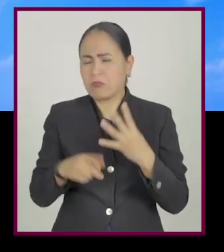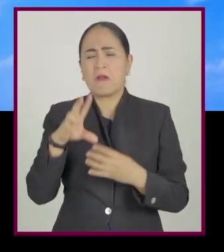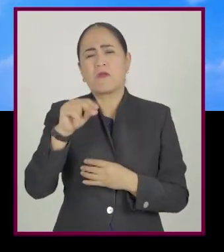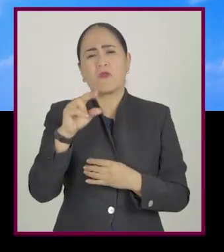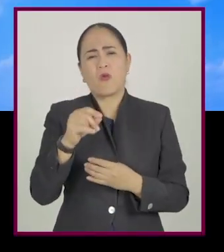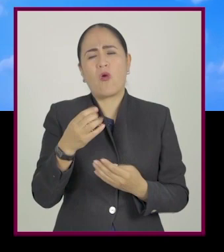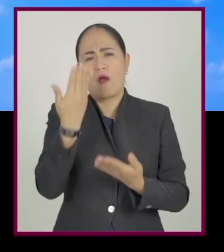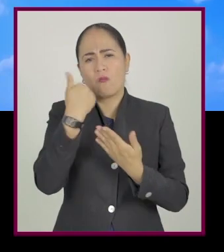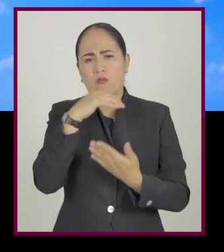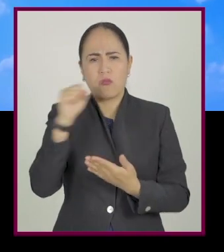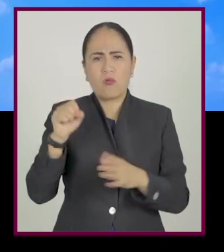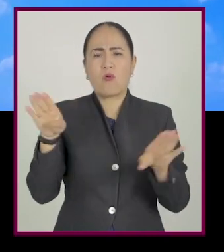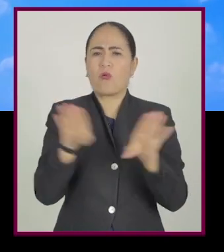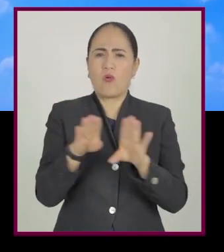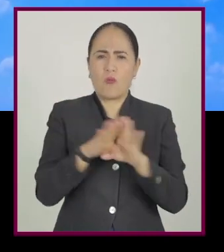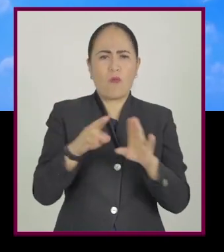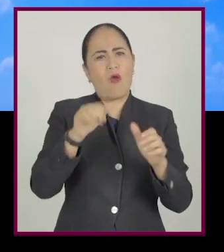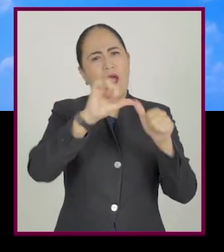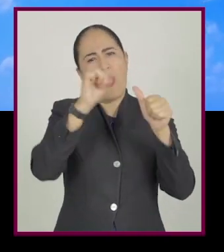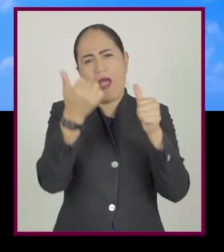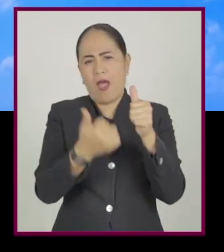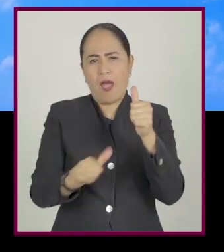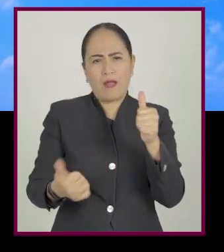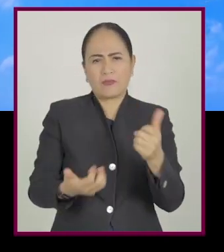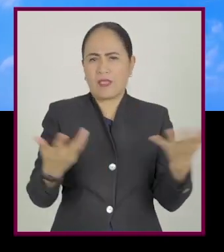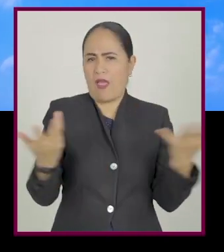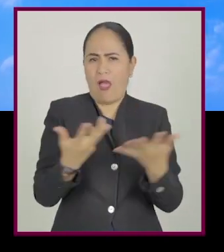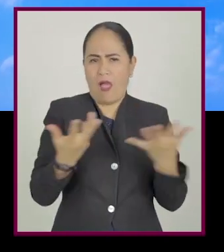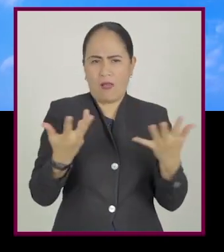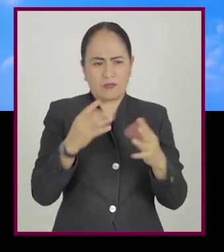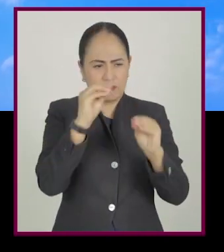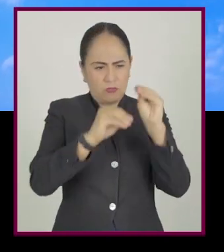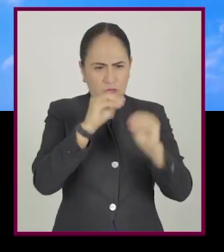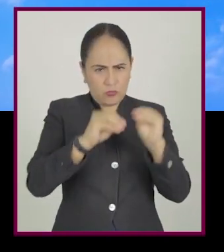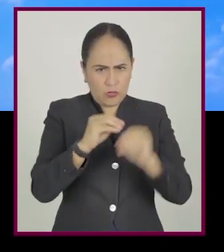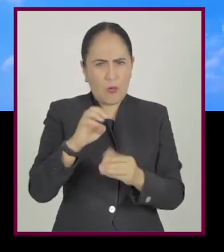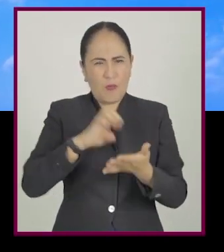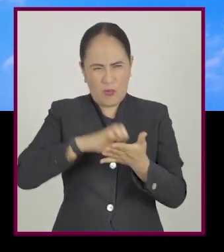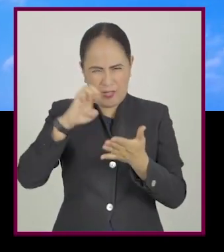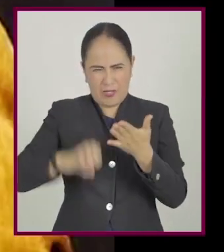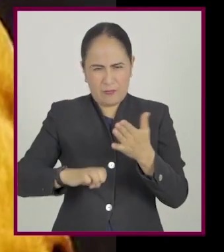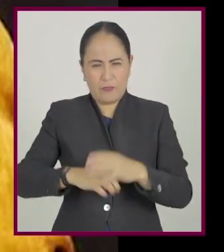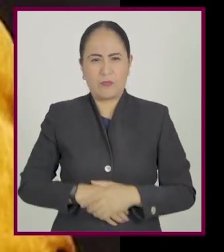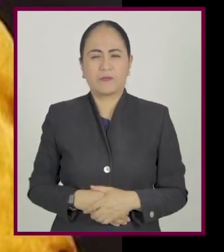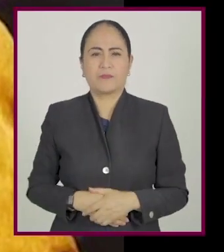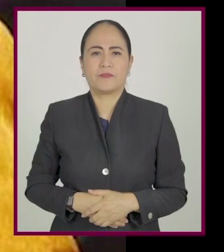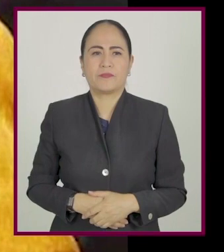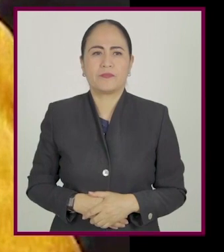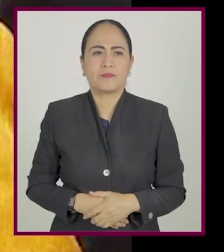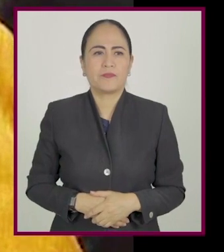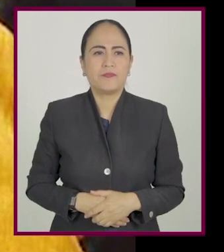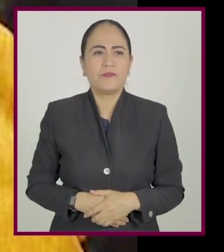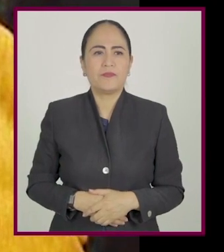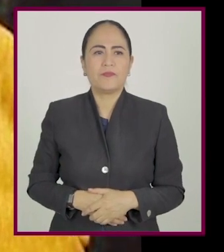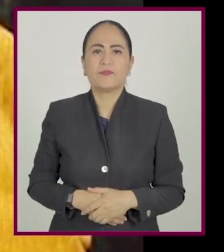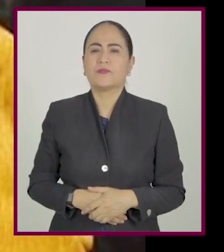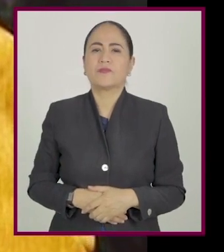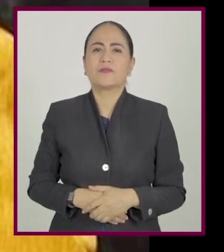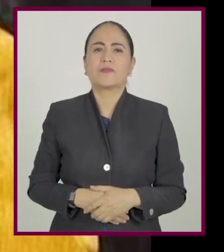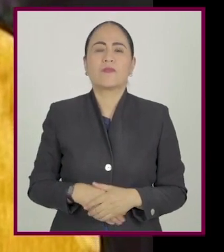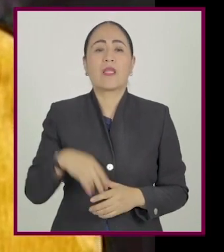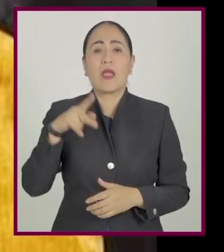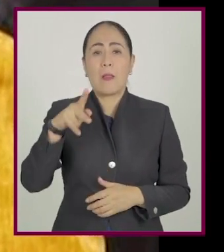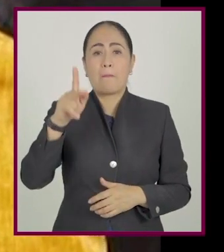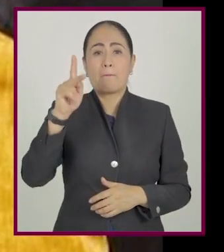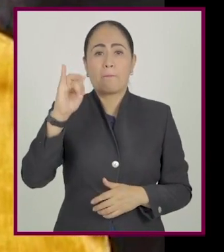su habilidad a partir de una pieza artística. Veamos algunos casos conocidos. Kim Peek es tal vez la